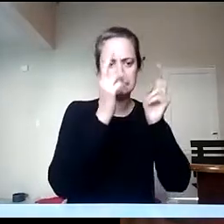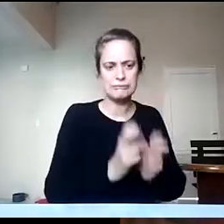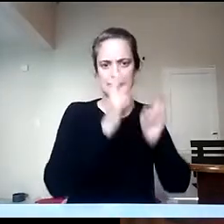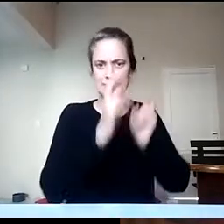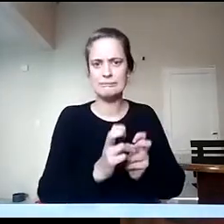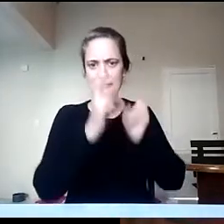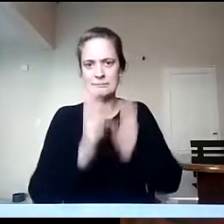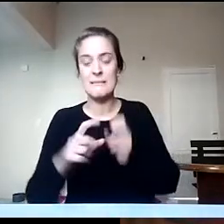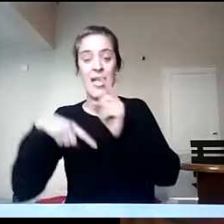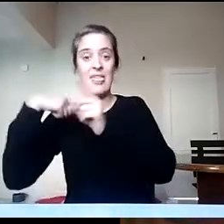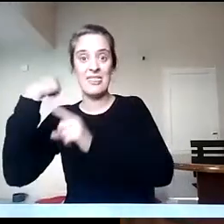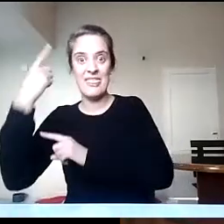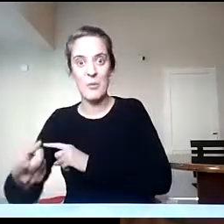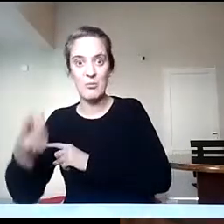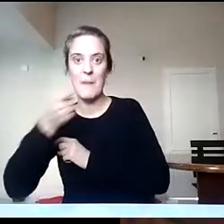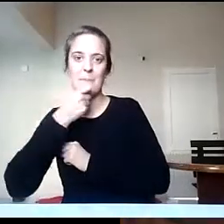a esta modalidad.